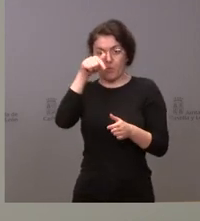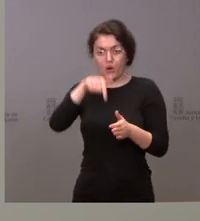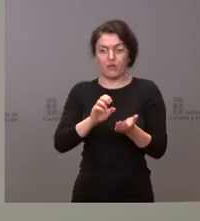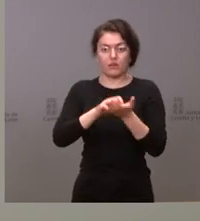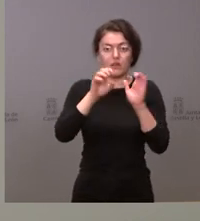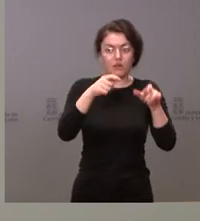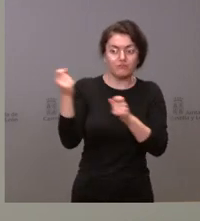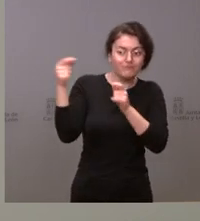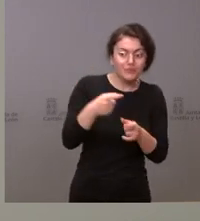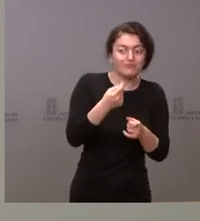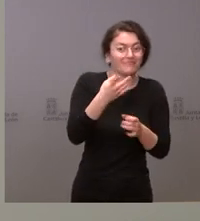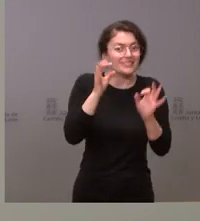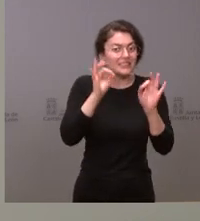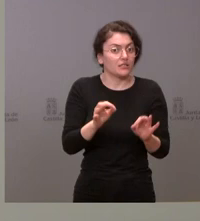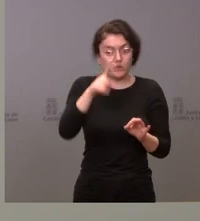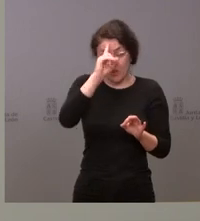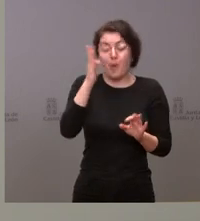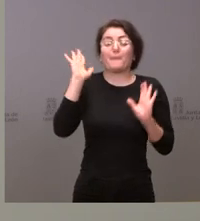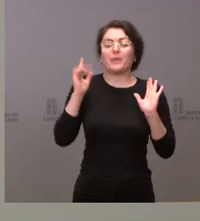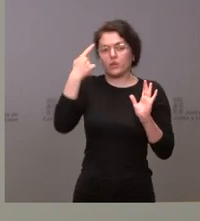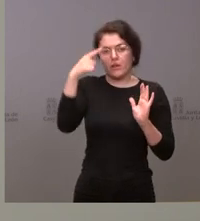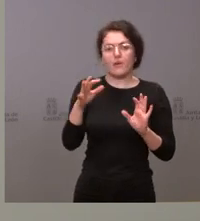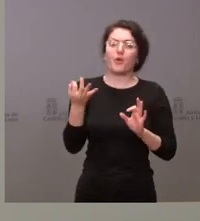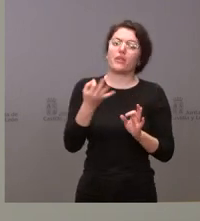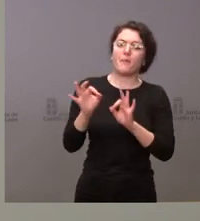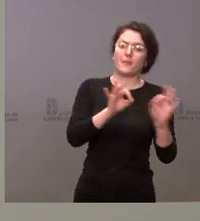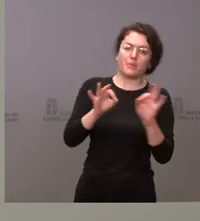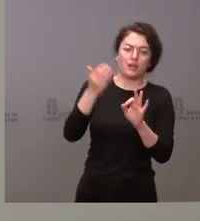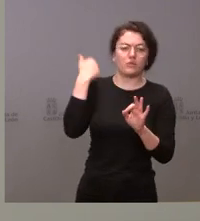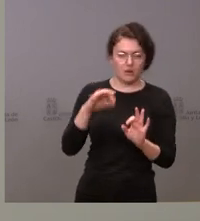sabemos es nosotros tenemos que estar preparados y lo estamos haciendo a medida que esto vaya ocurriendo.